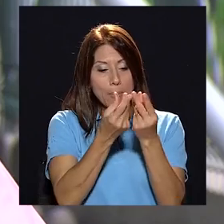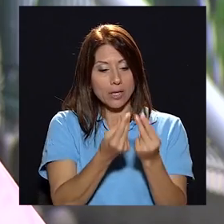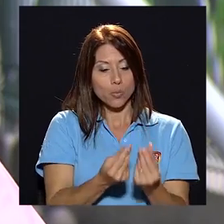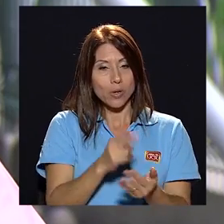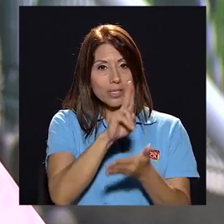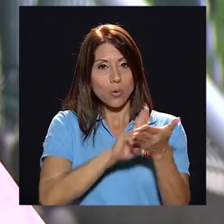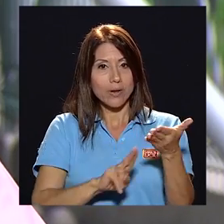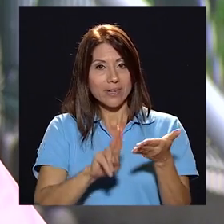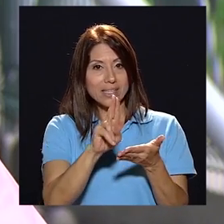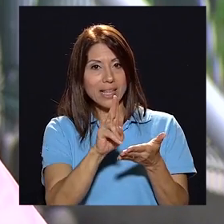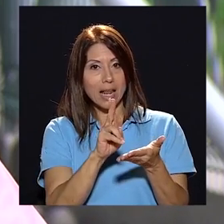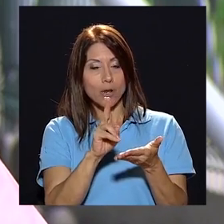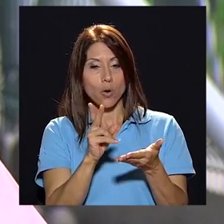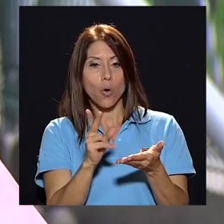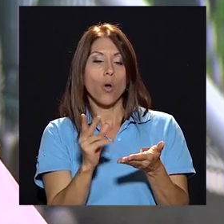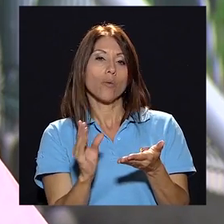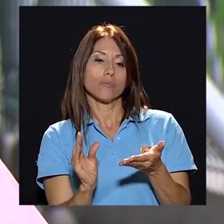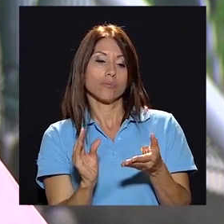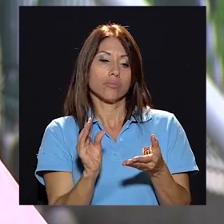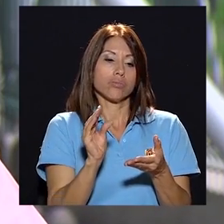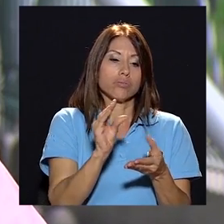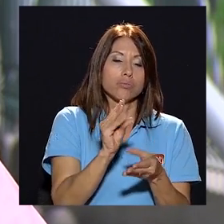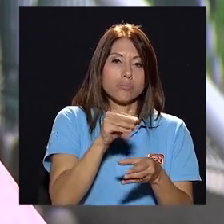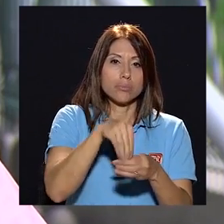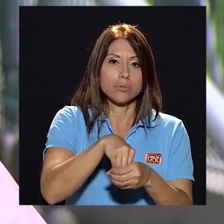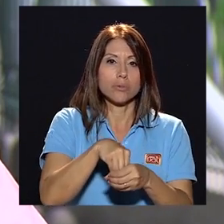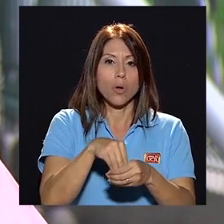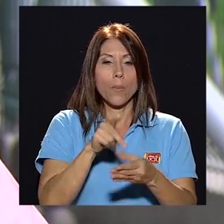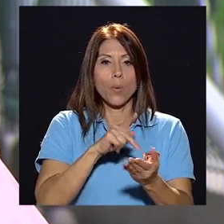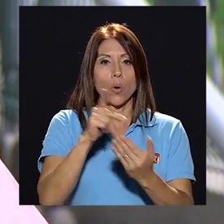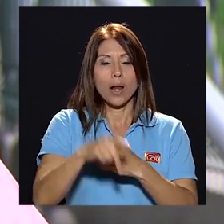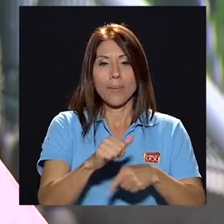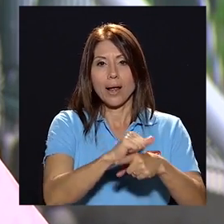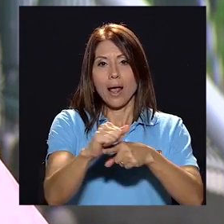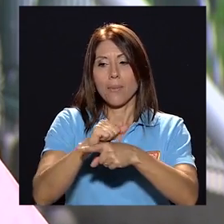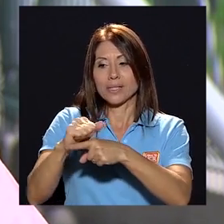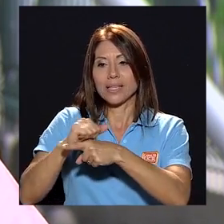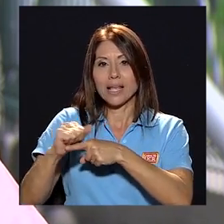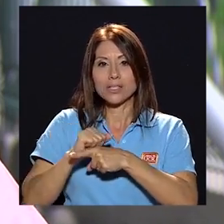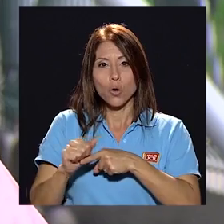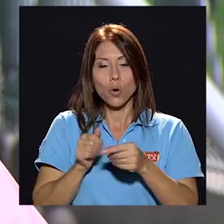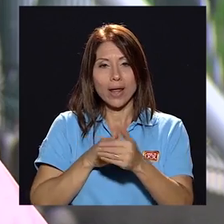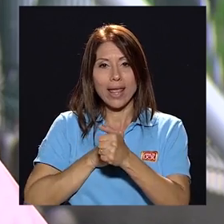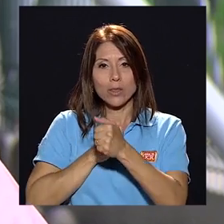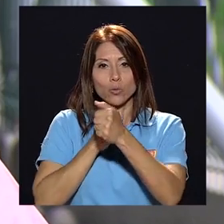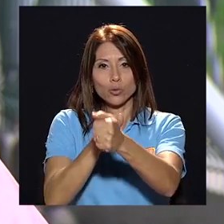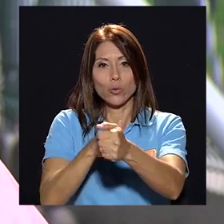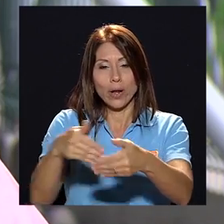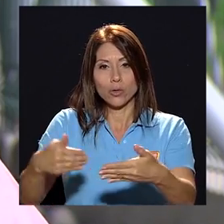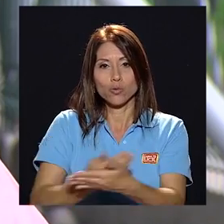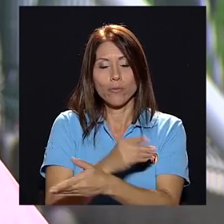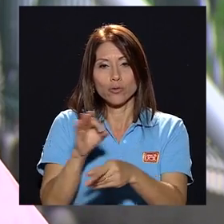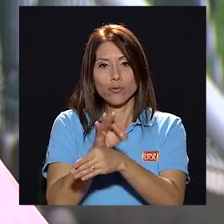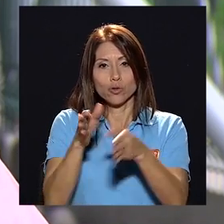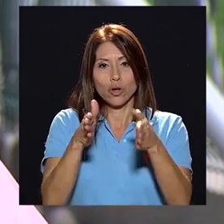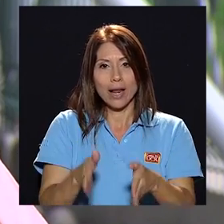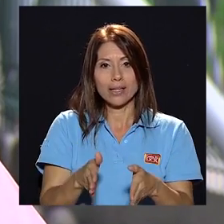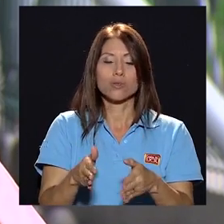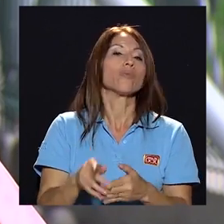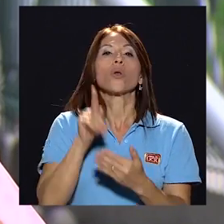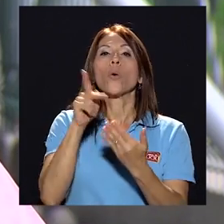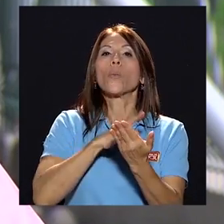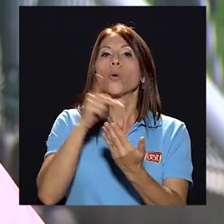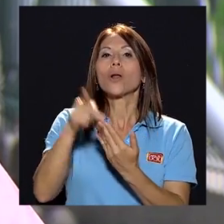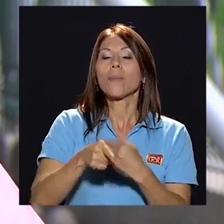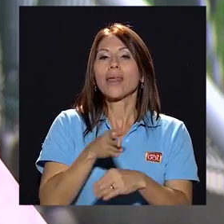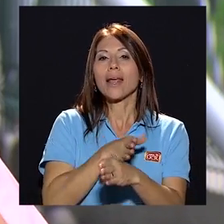presupuesto universitario un programa de capacitación e inducción a los nuevos funcionarios o un